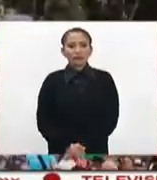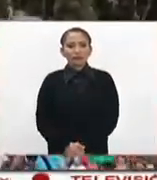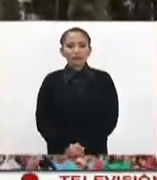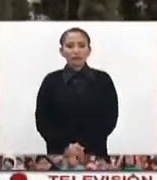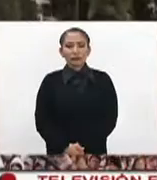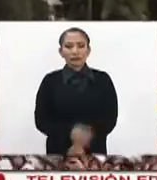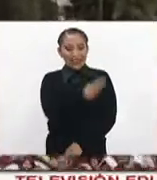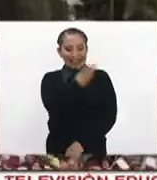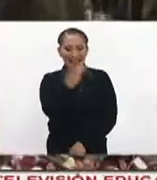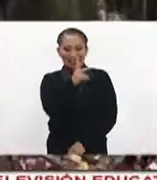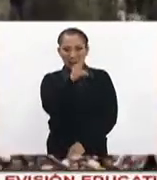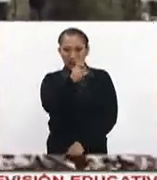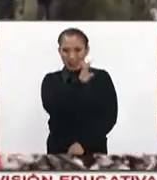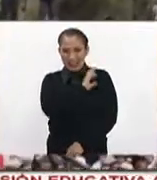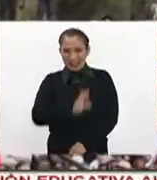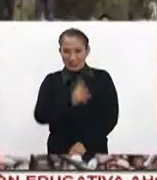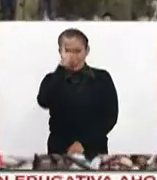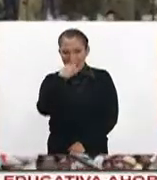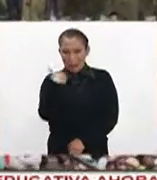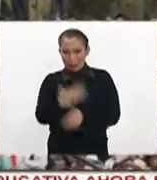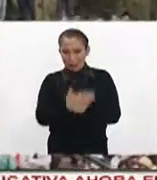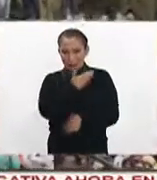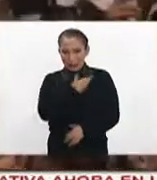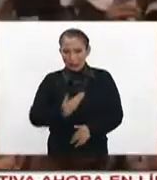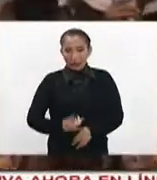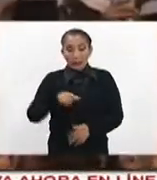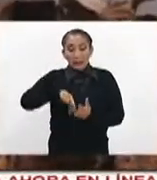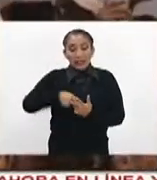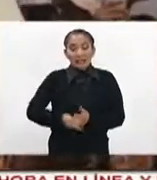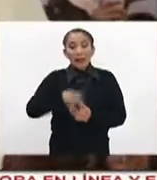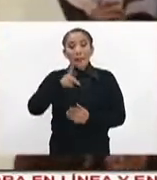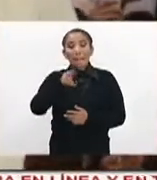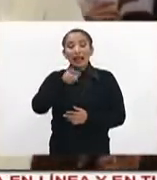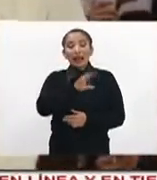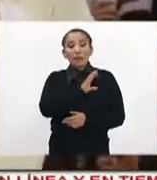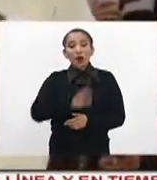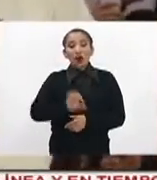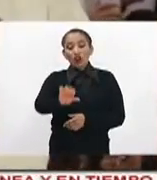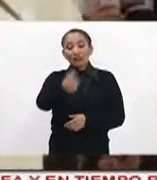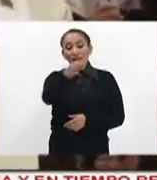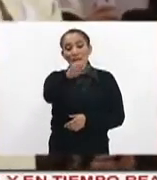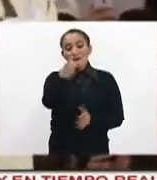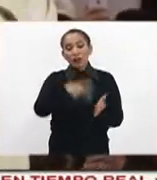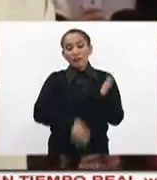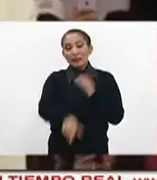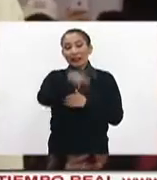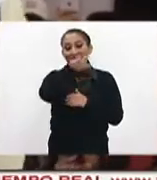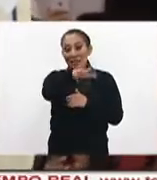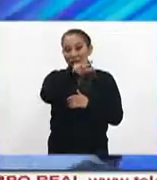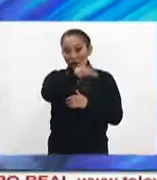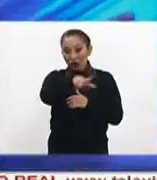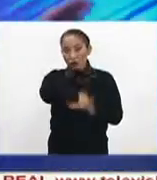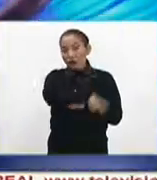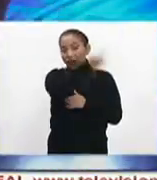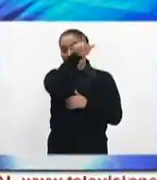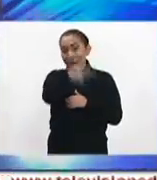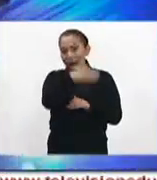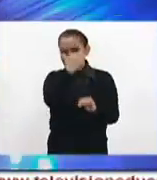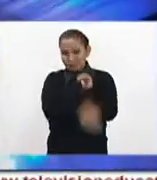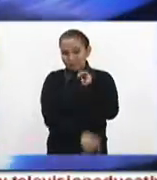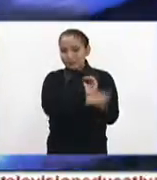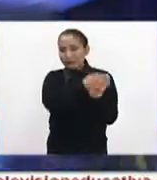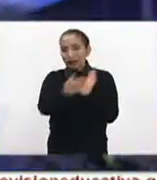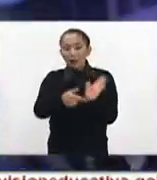Los tres precandidatos presidenciales continuarán sus pre-campañas hasta el próximo 11 de febrero de 2018. Posteriormente,